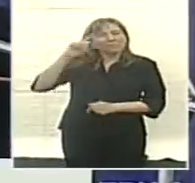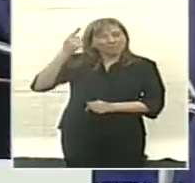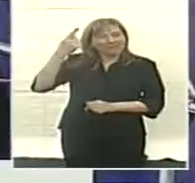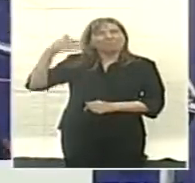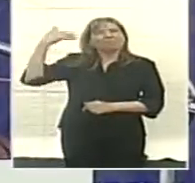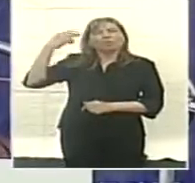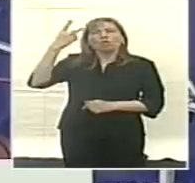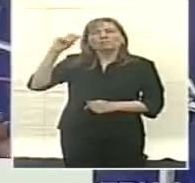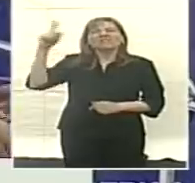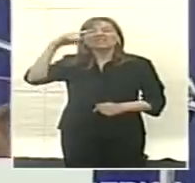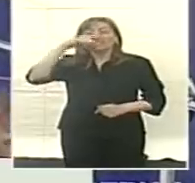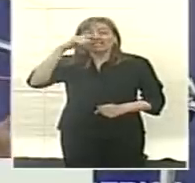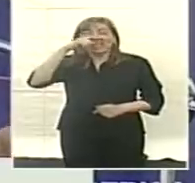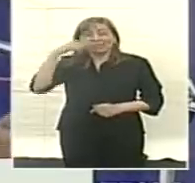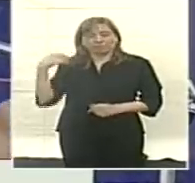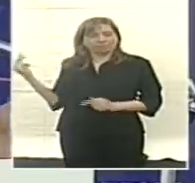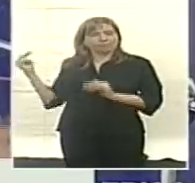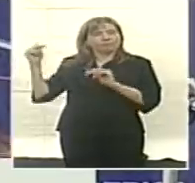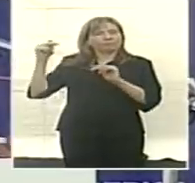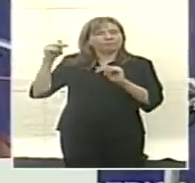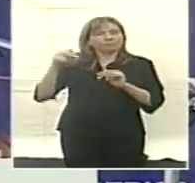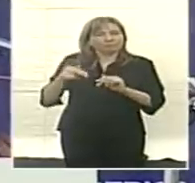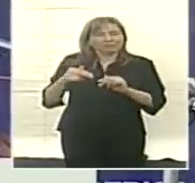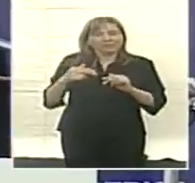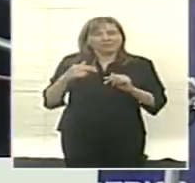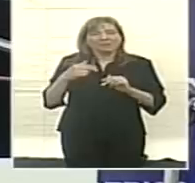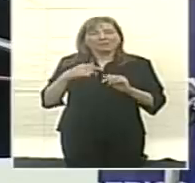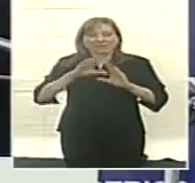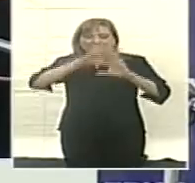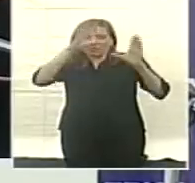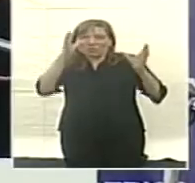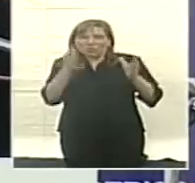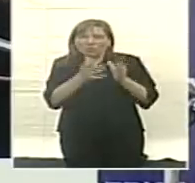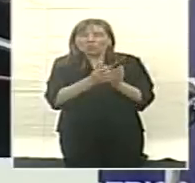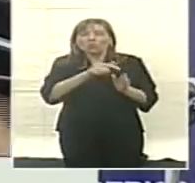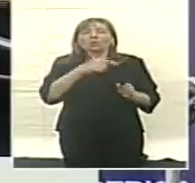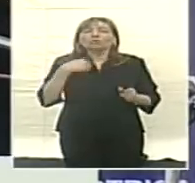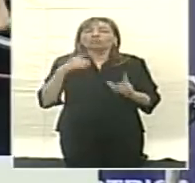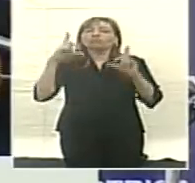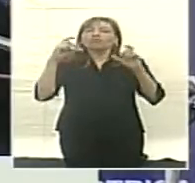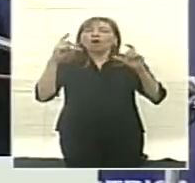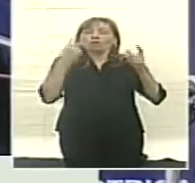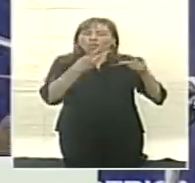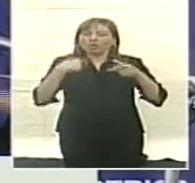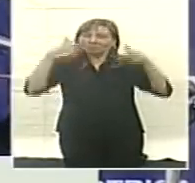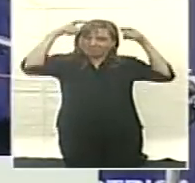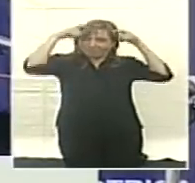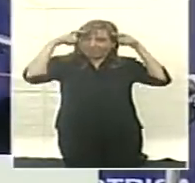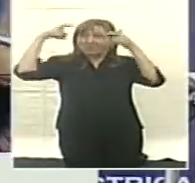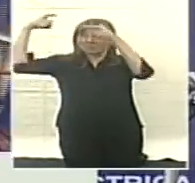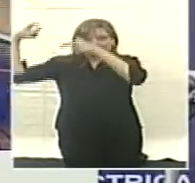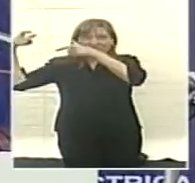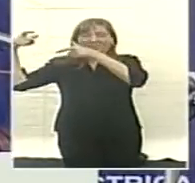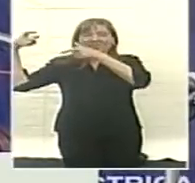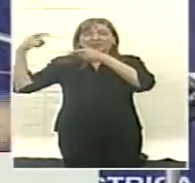2007, para cerrar el núcleo. tengo una foto, sí, tengo una foto de él y mía, los dos con casco, y yo eso